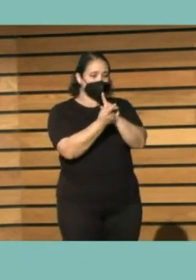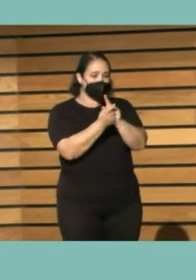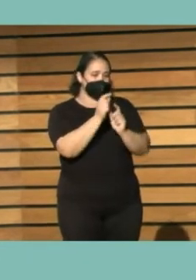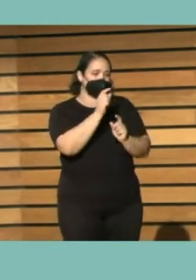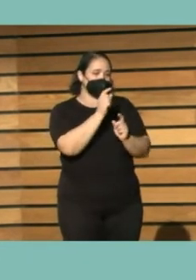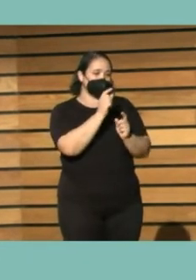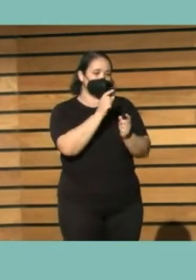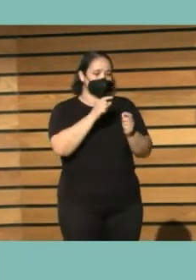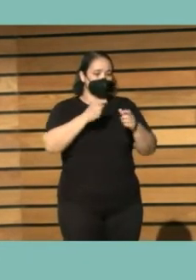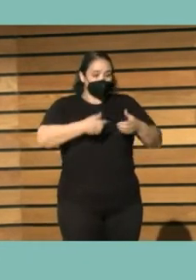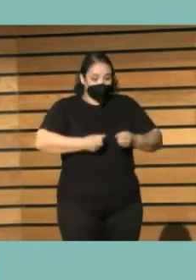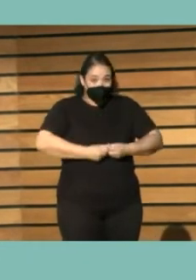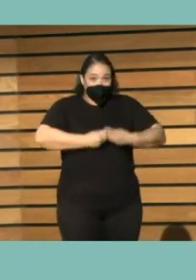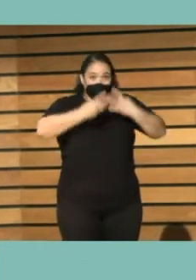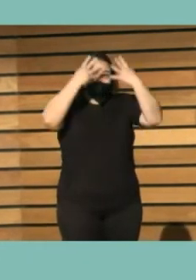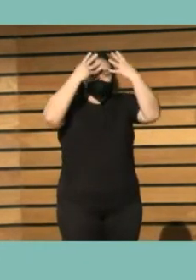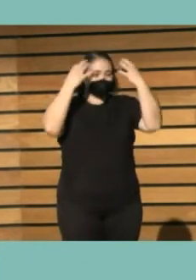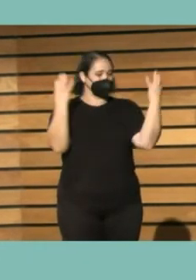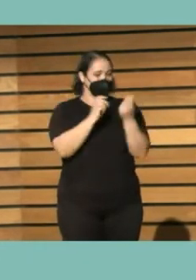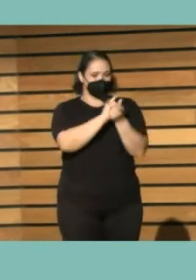el propio edificio